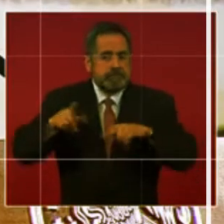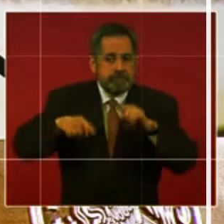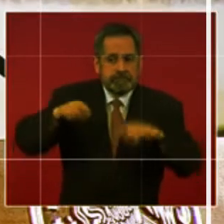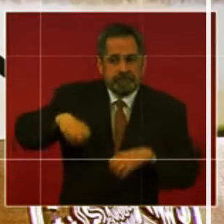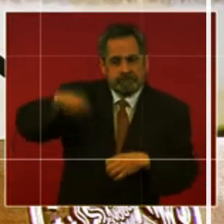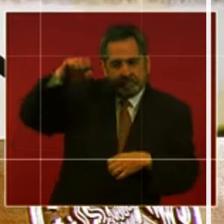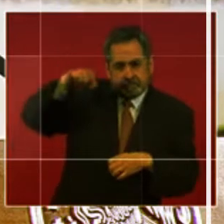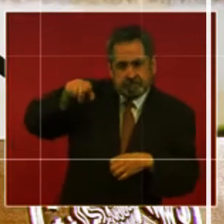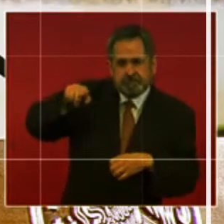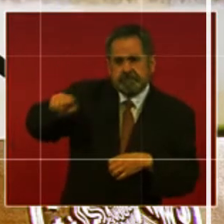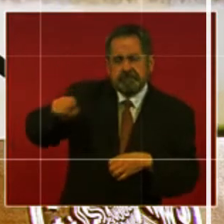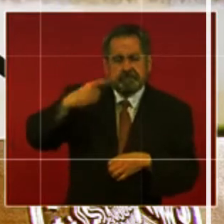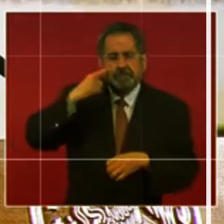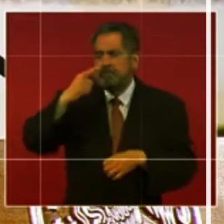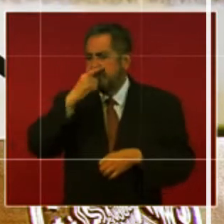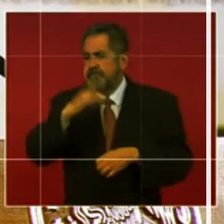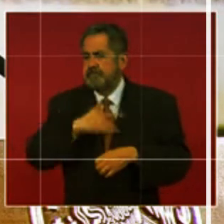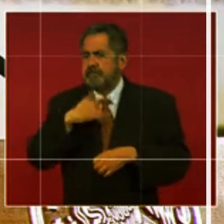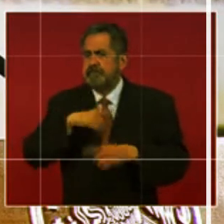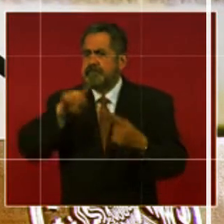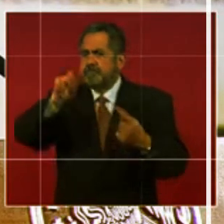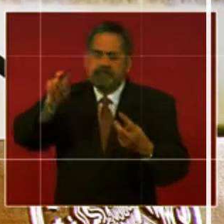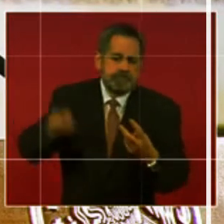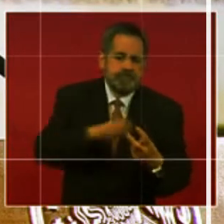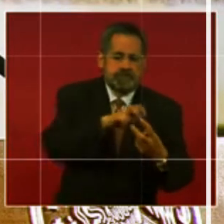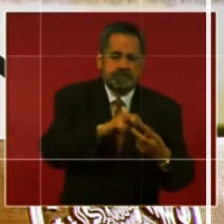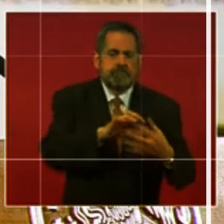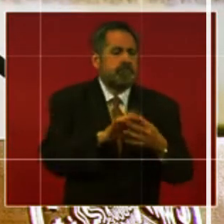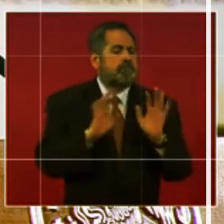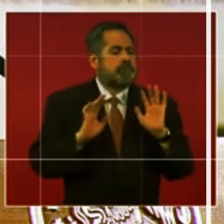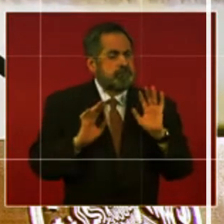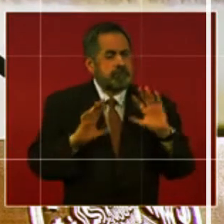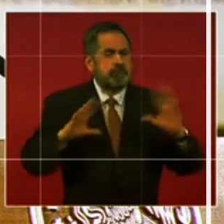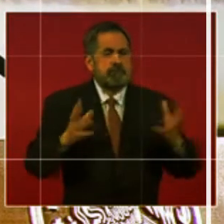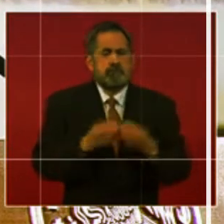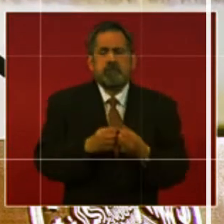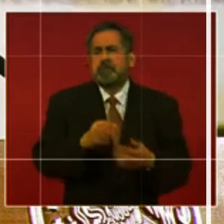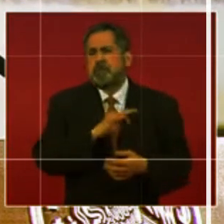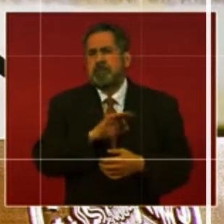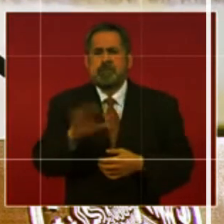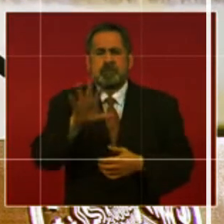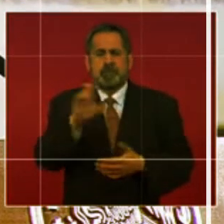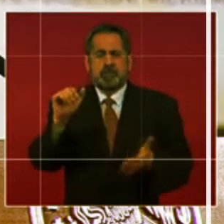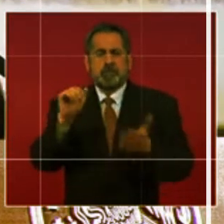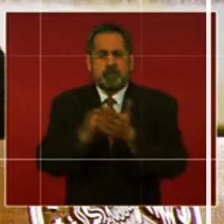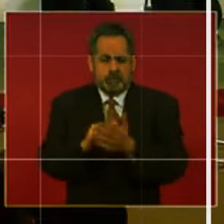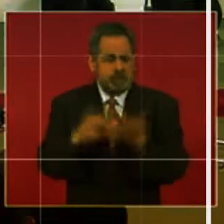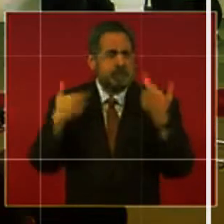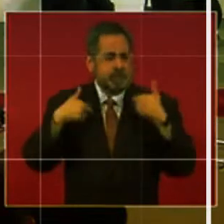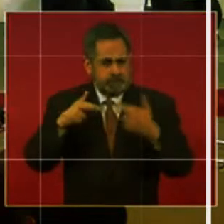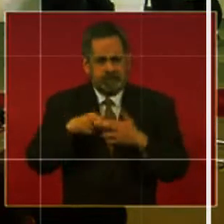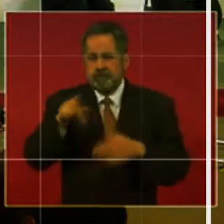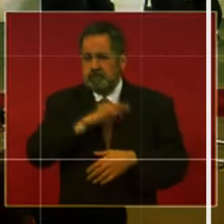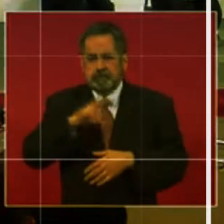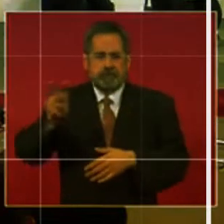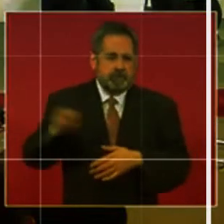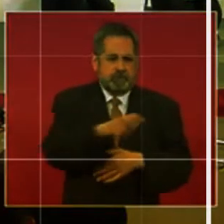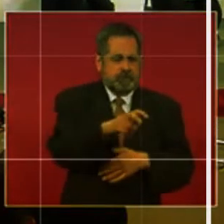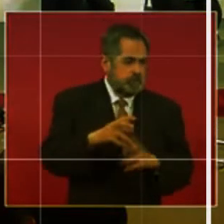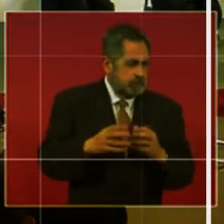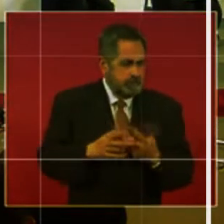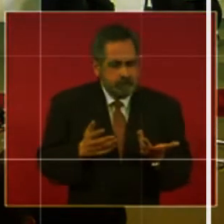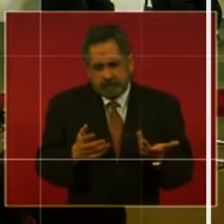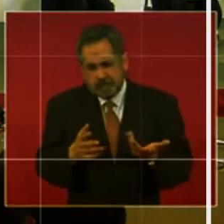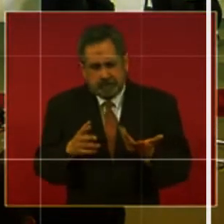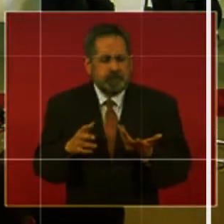se vacunaron a través del programa de que es por edad y estamos hablando de aproximadamente 500 mil maestros, así como centros de